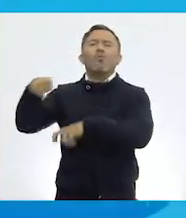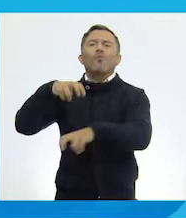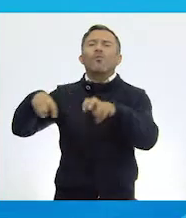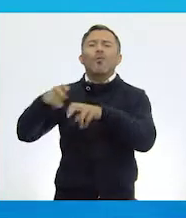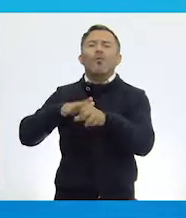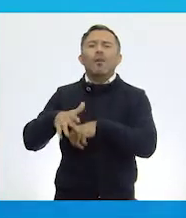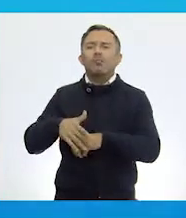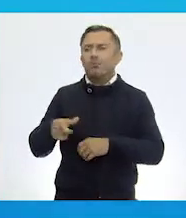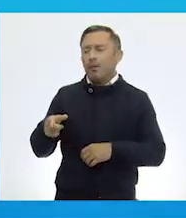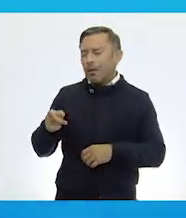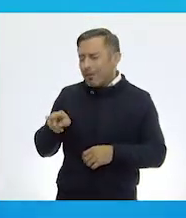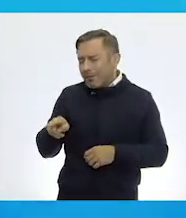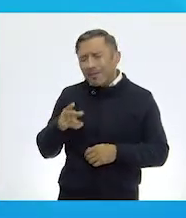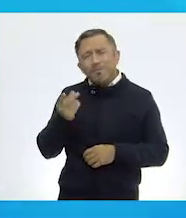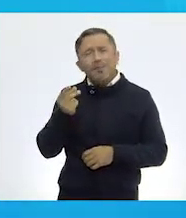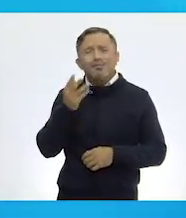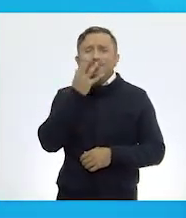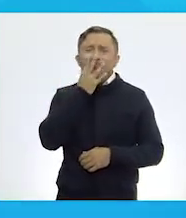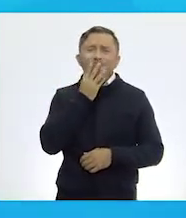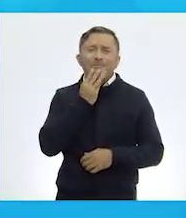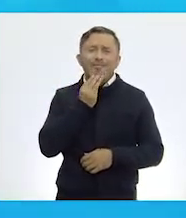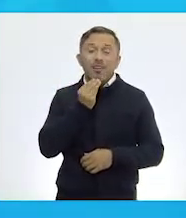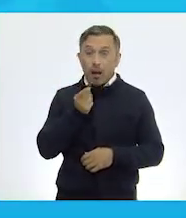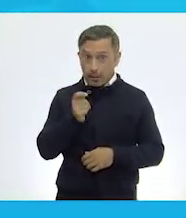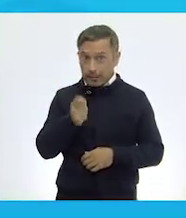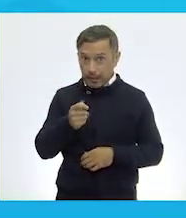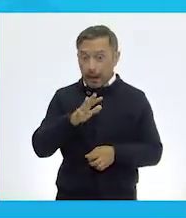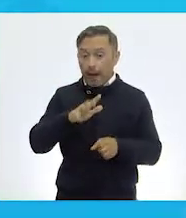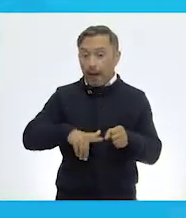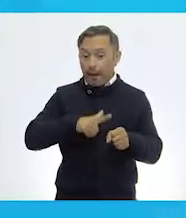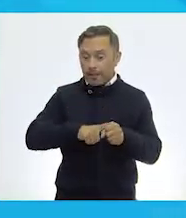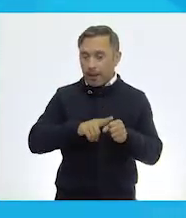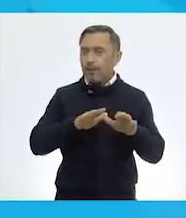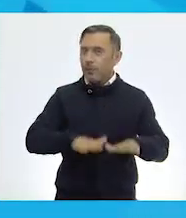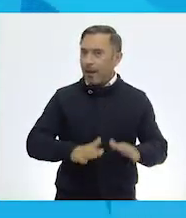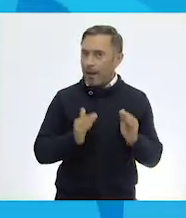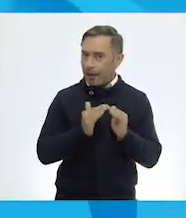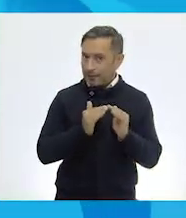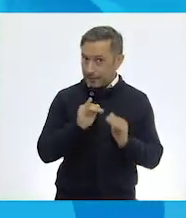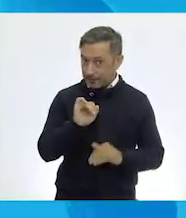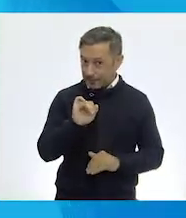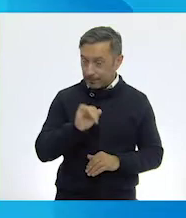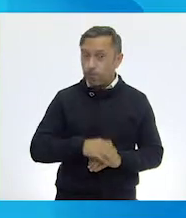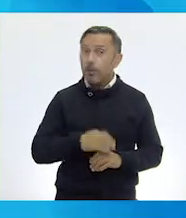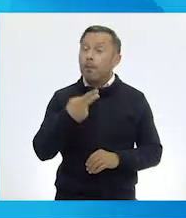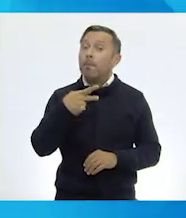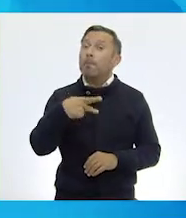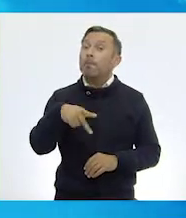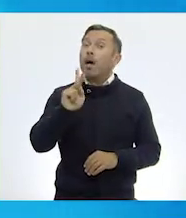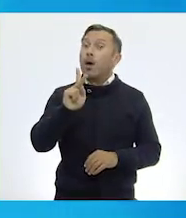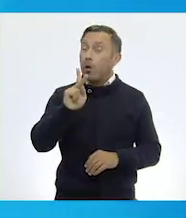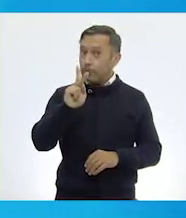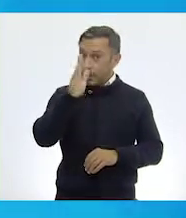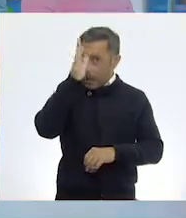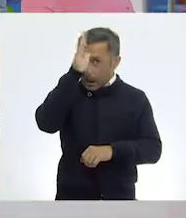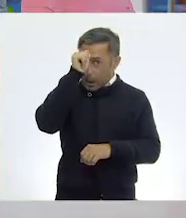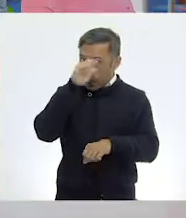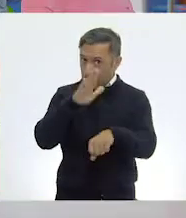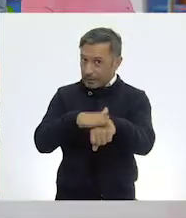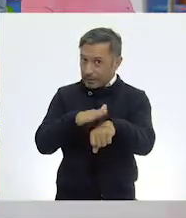Muy bien, es un animal doméstico. Pero les quiero recordar que también existen perros